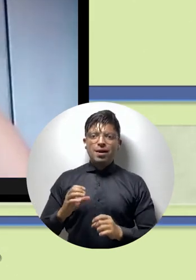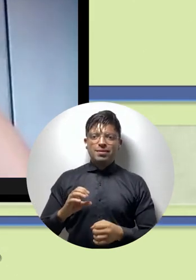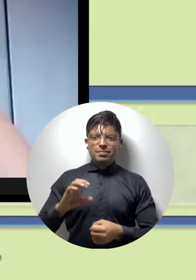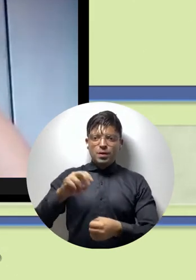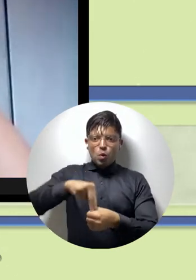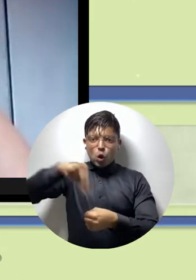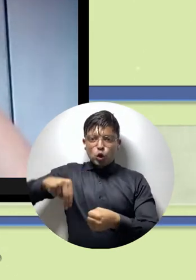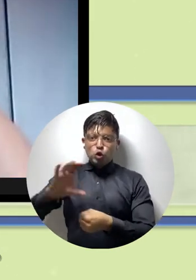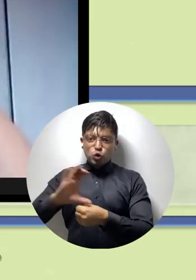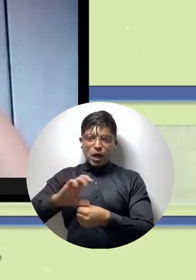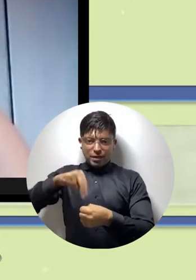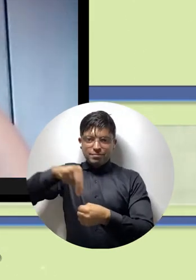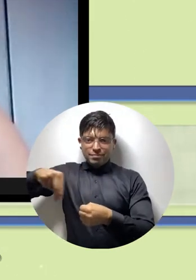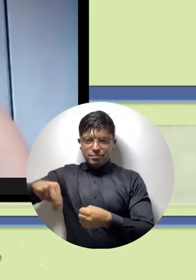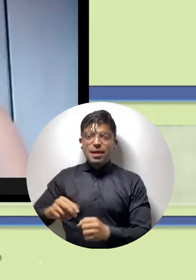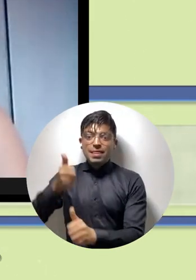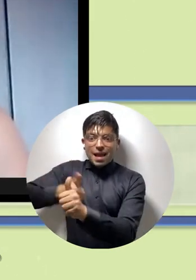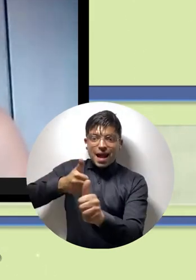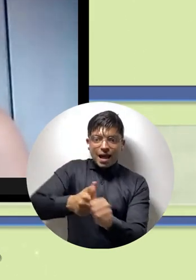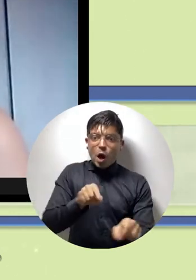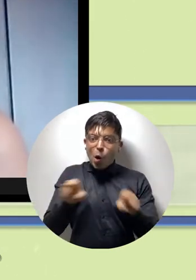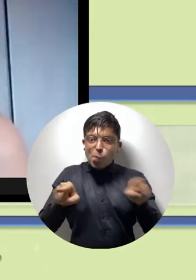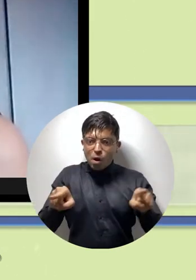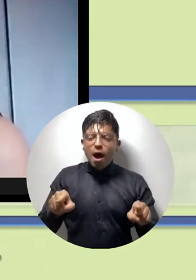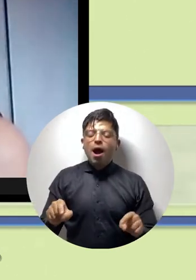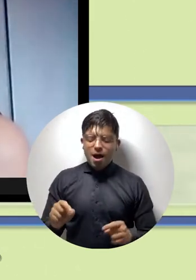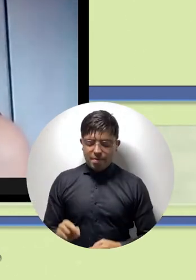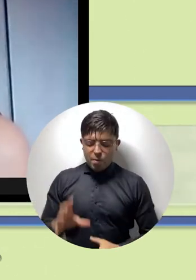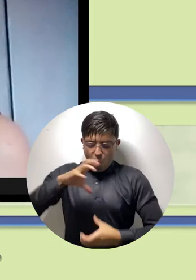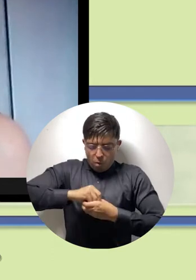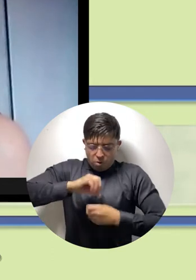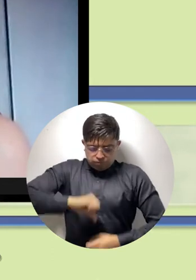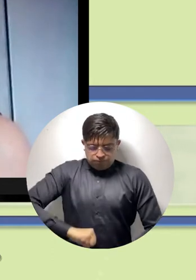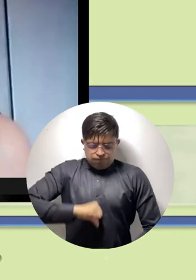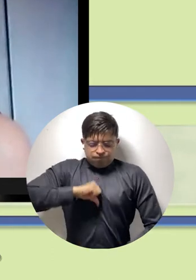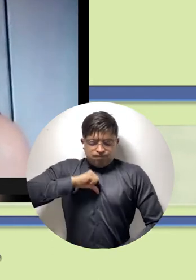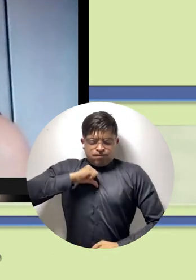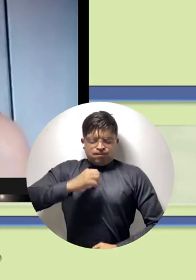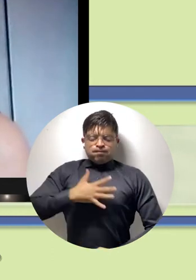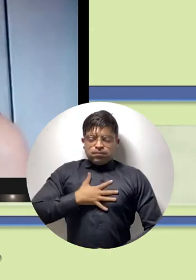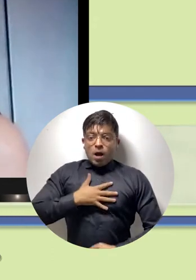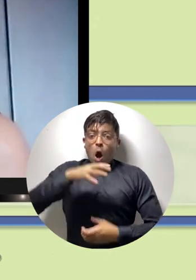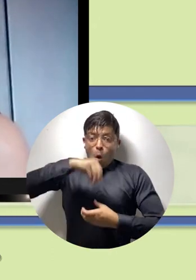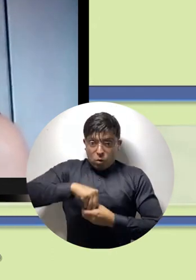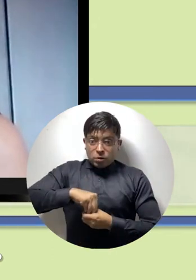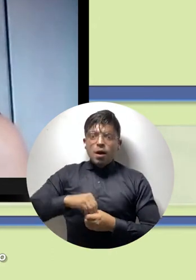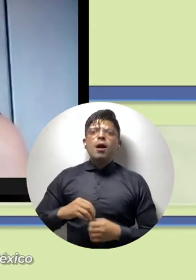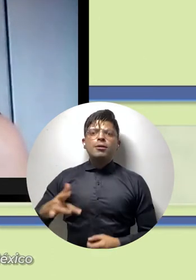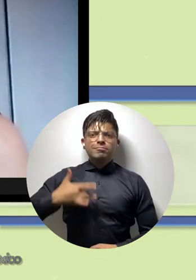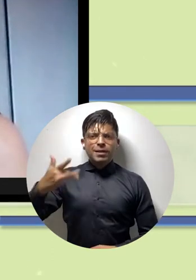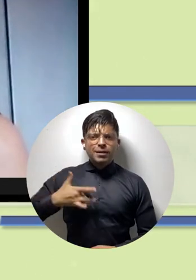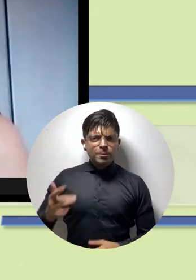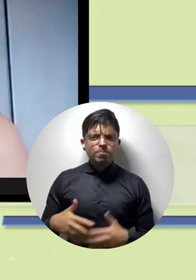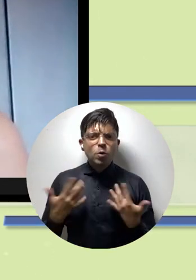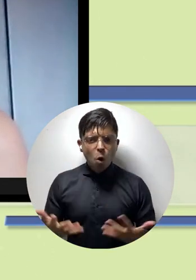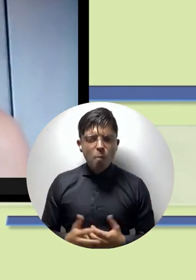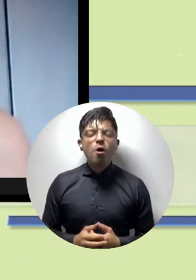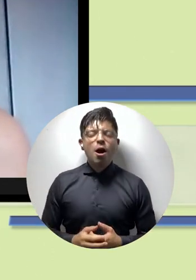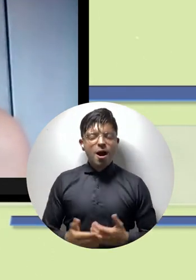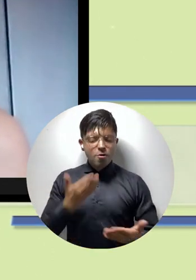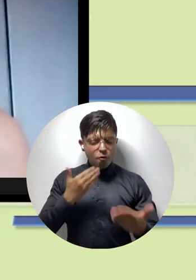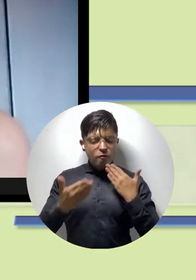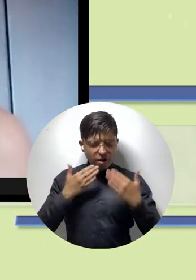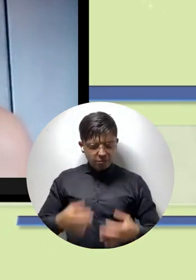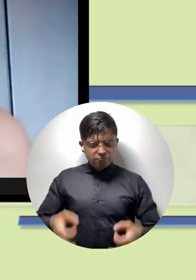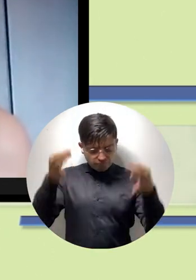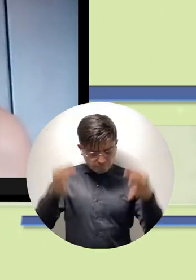cada uno de nosotros sea parte de nuestro orgullo, entonces nos vamos a sentir, digamos, confiados